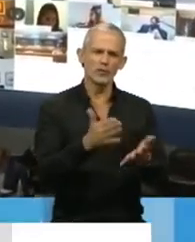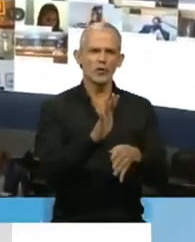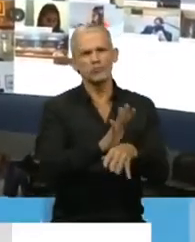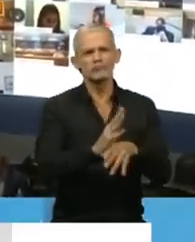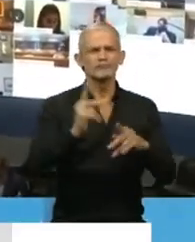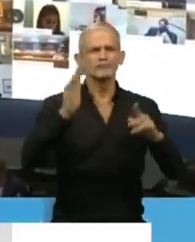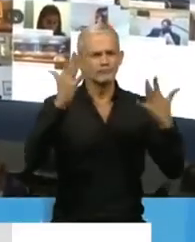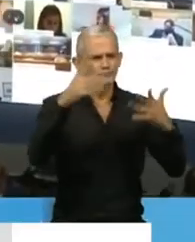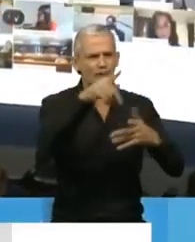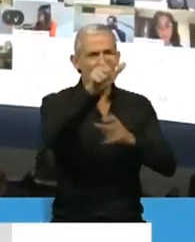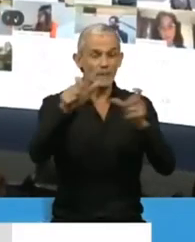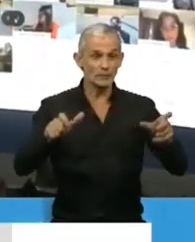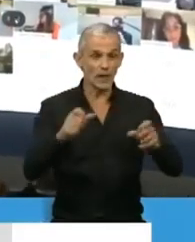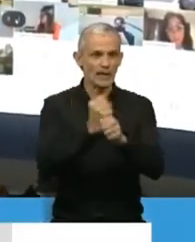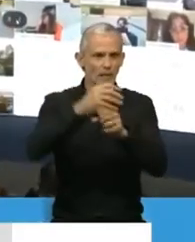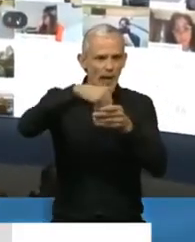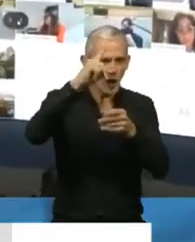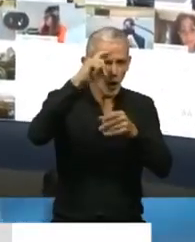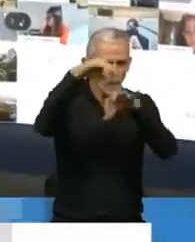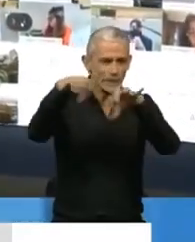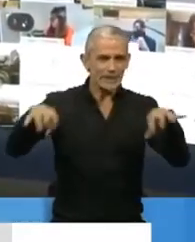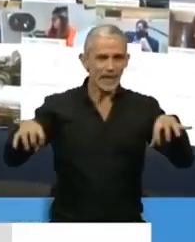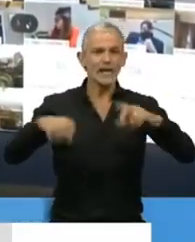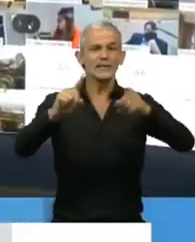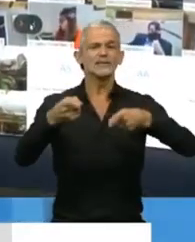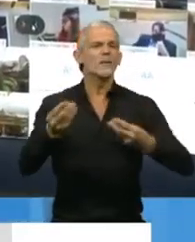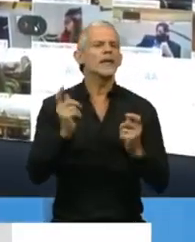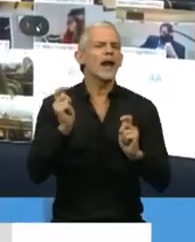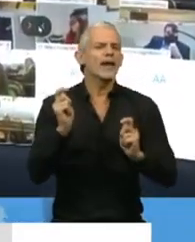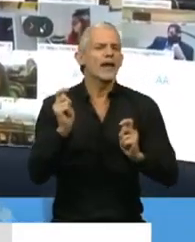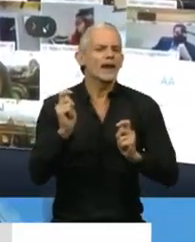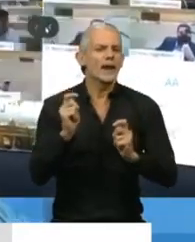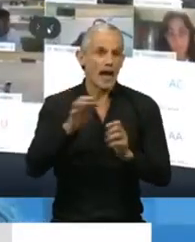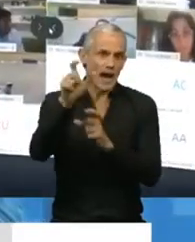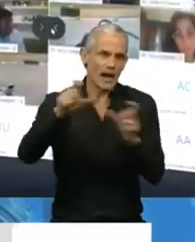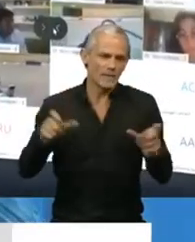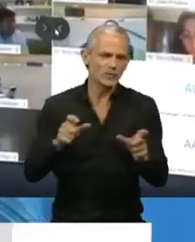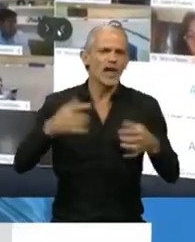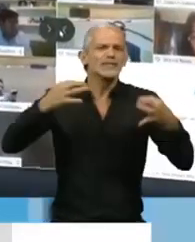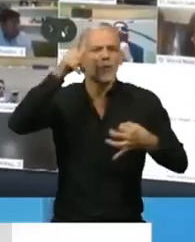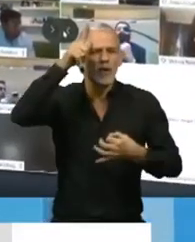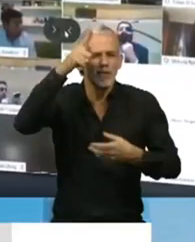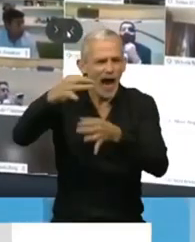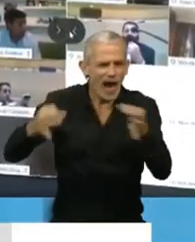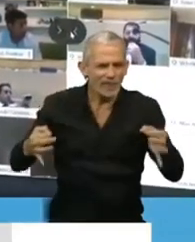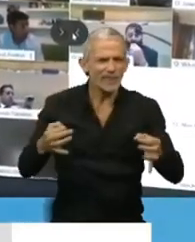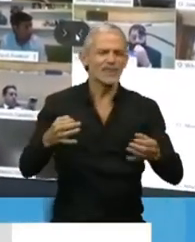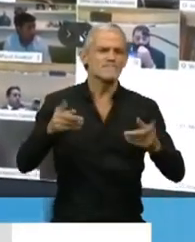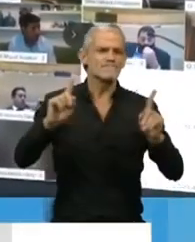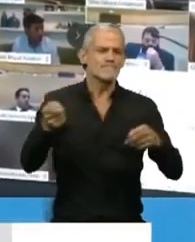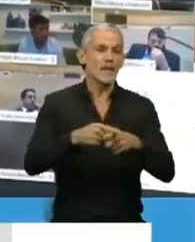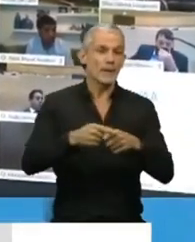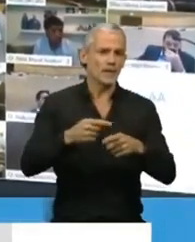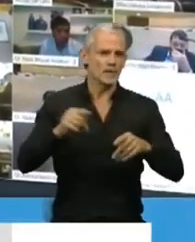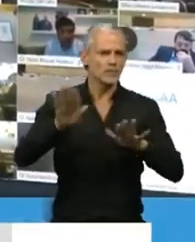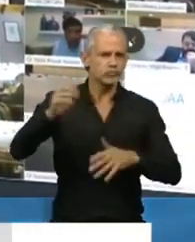al personal de salud, sino también, por supuesto, al personal de seguridad y además también al personal de